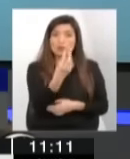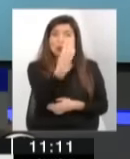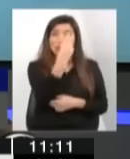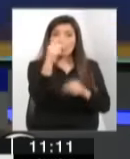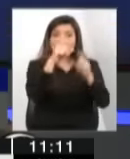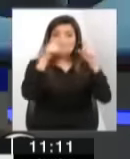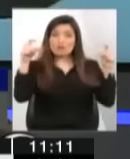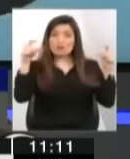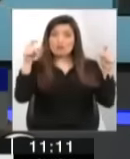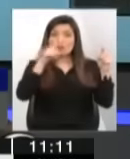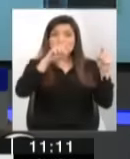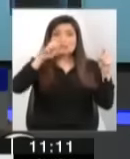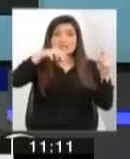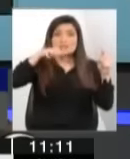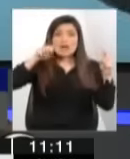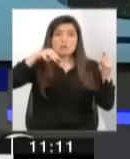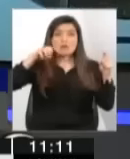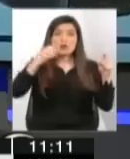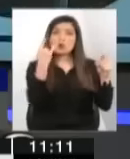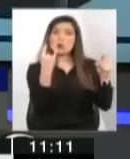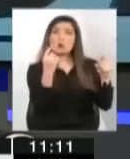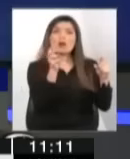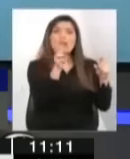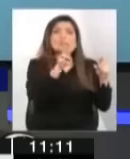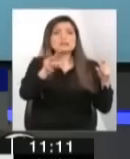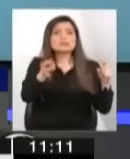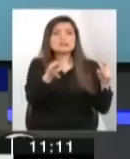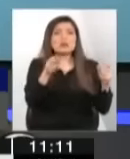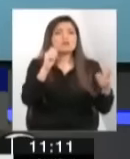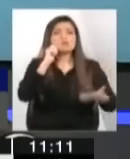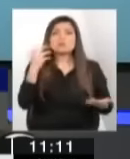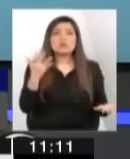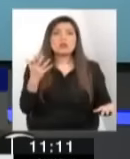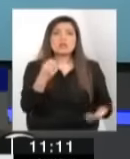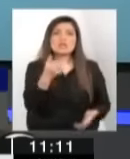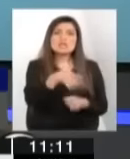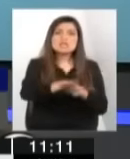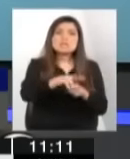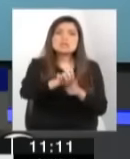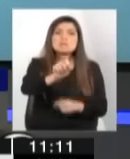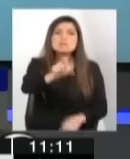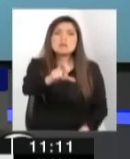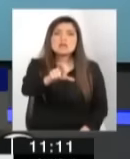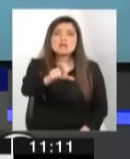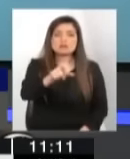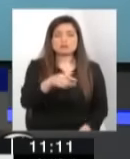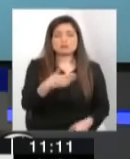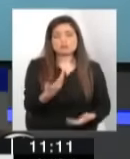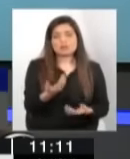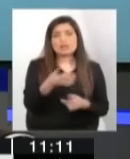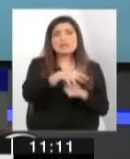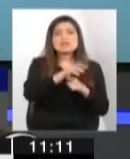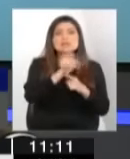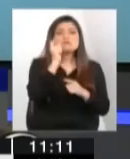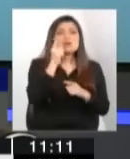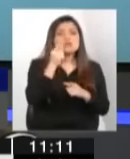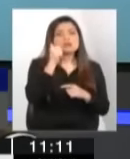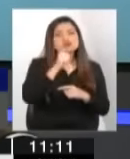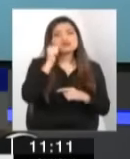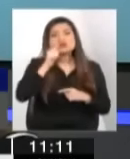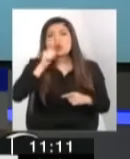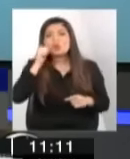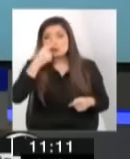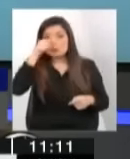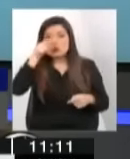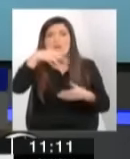15 mil pesos. ¿Qué significa la USS? Una subvención del Sename. Que son 15 mil pesos diarios. Pero ahí están incluidos los sueldos, la cuenta de la